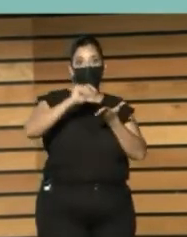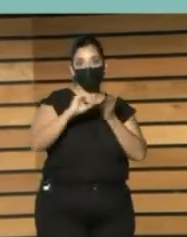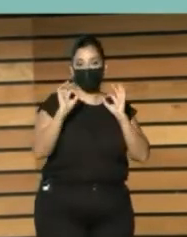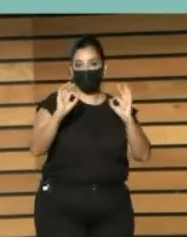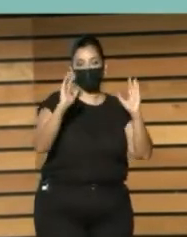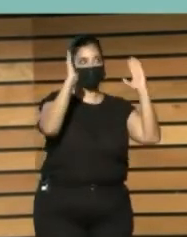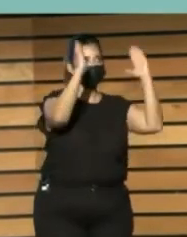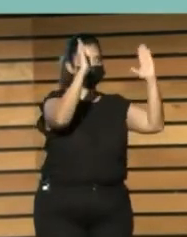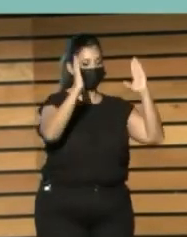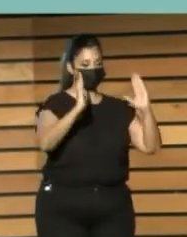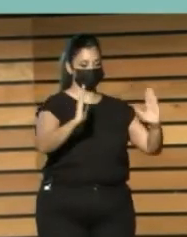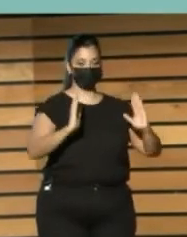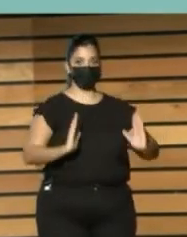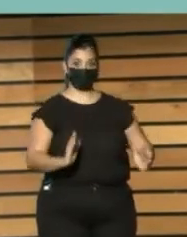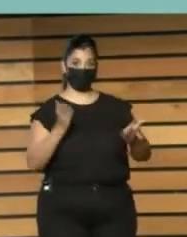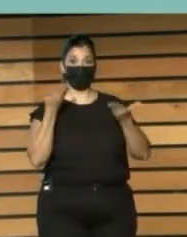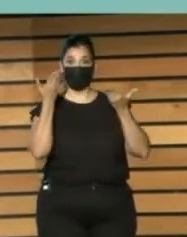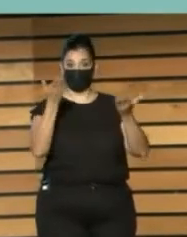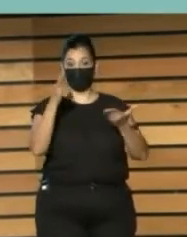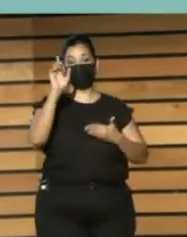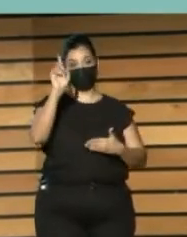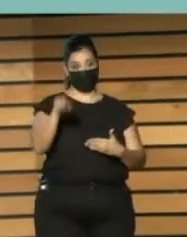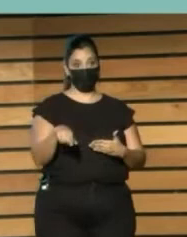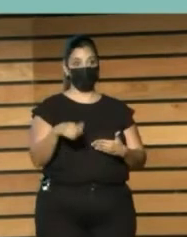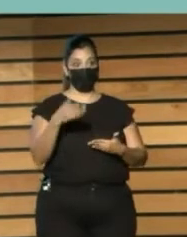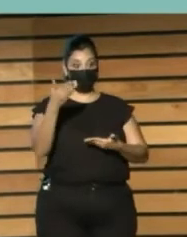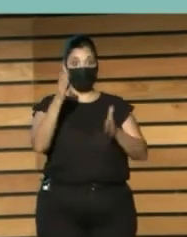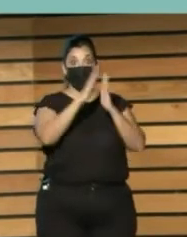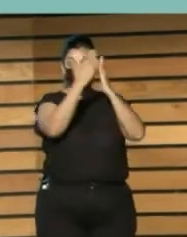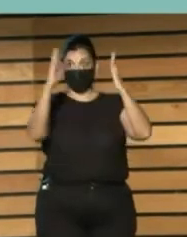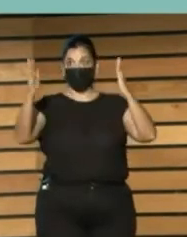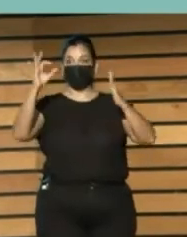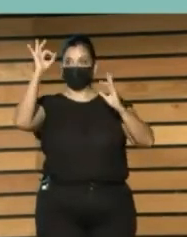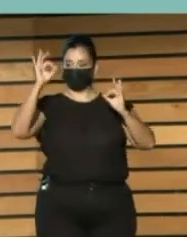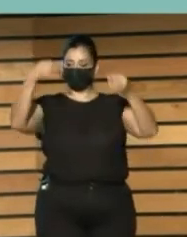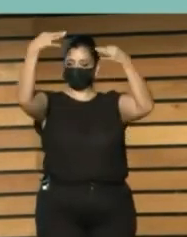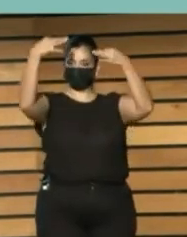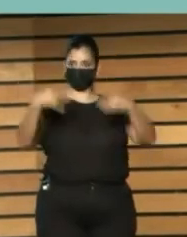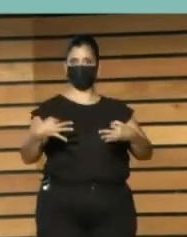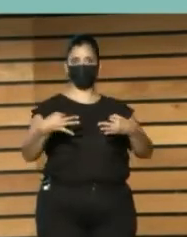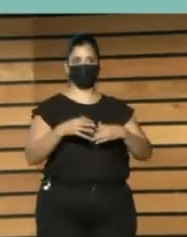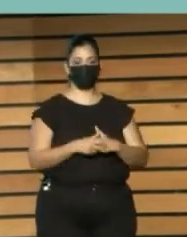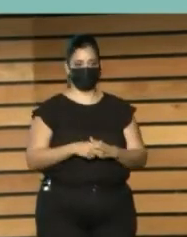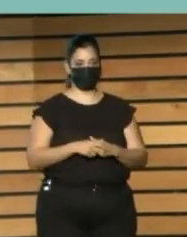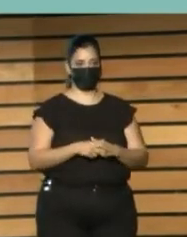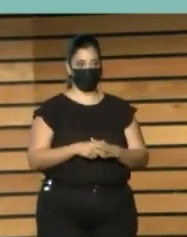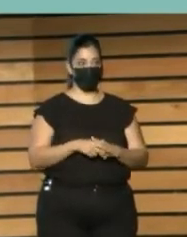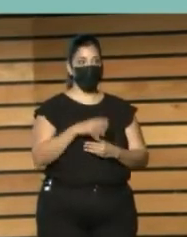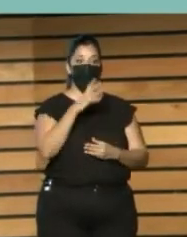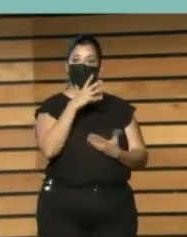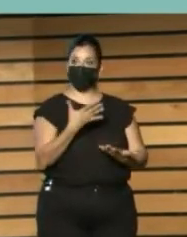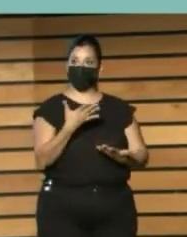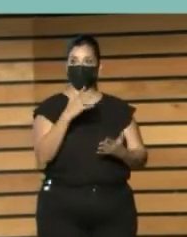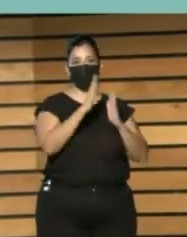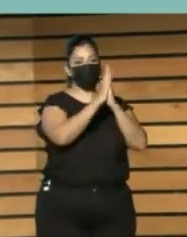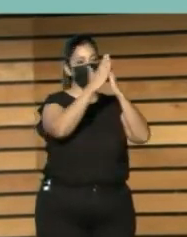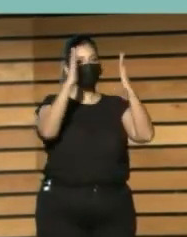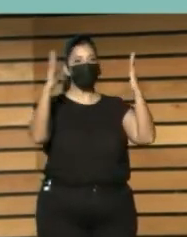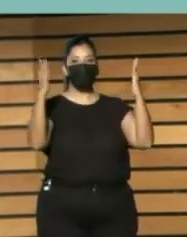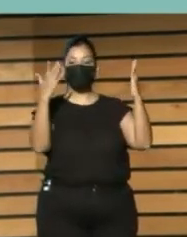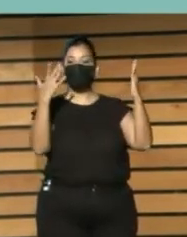Uno De los Cambios Profundos Que están Experimentando Las bibliotecas Es que La